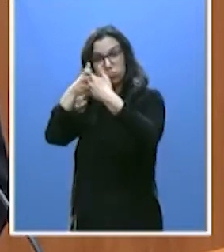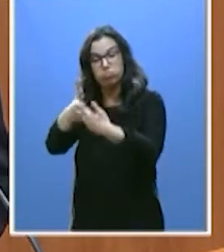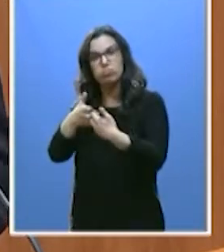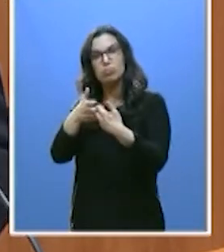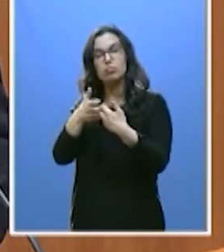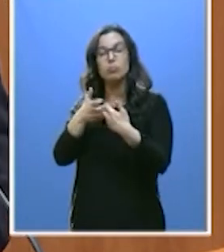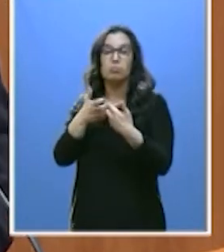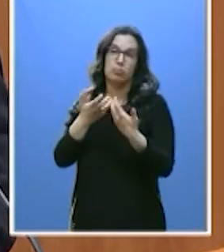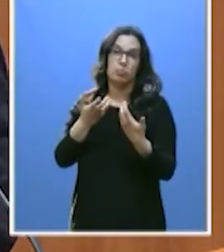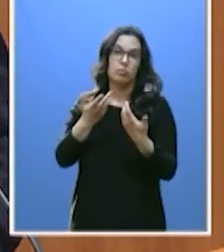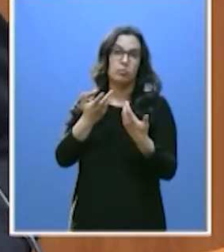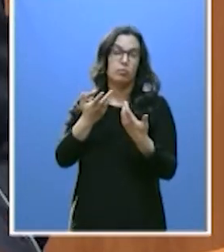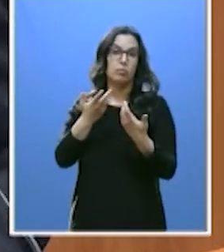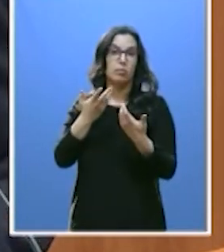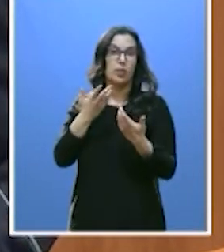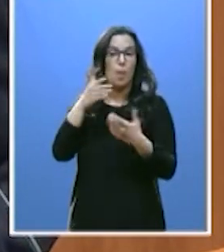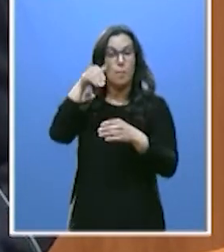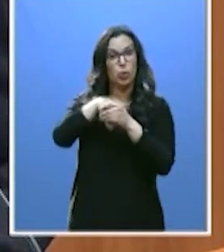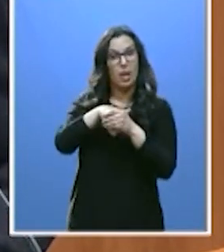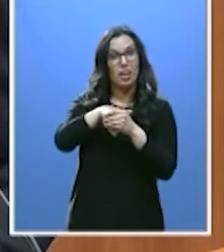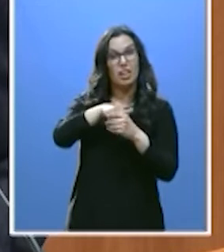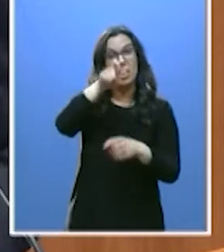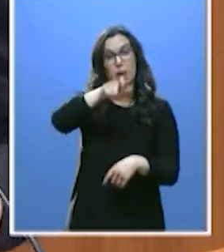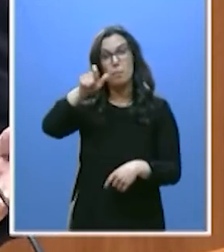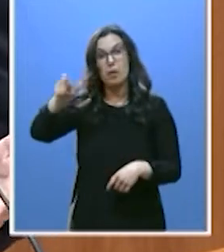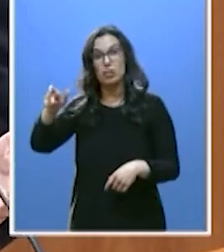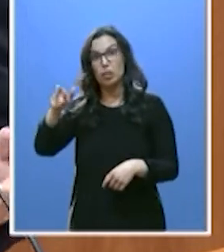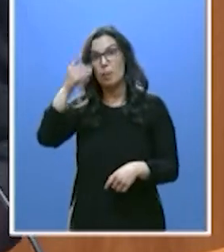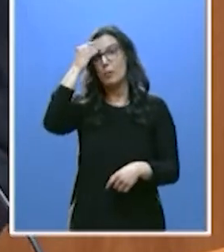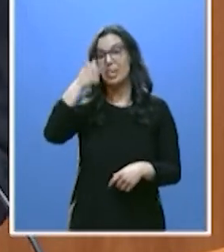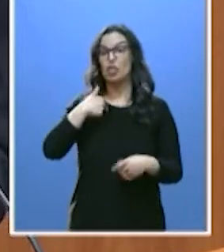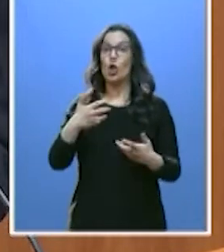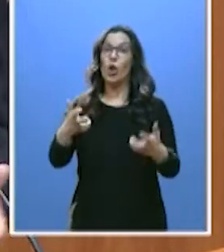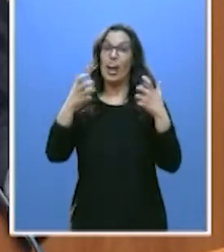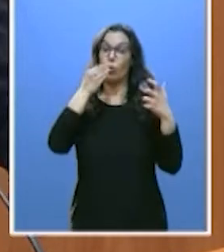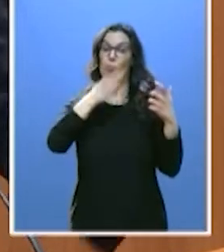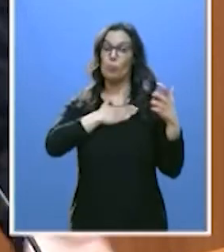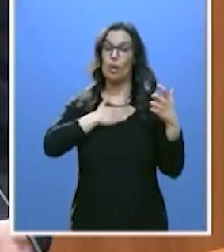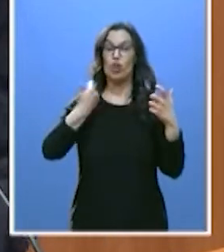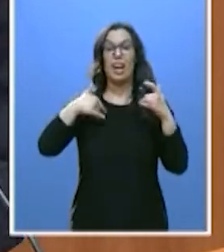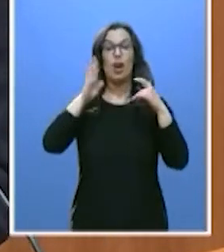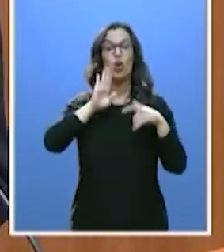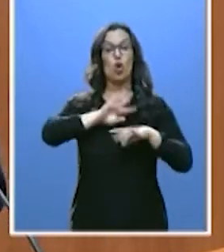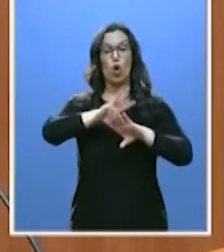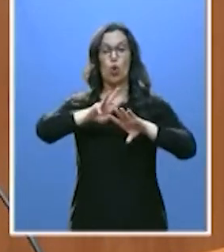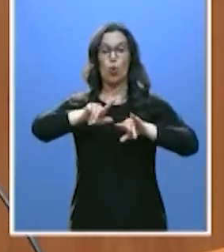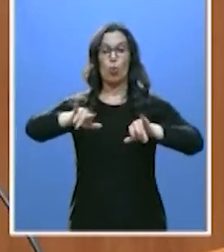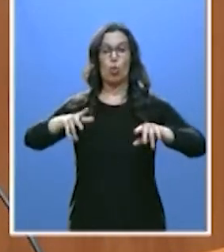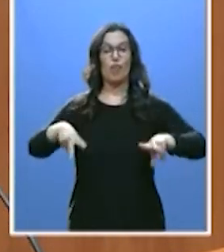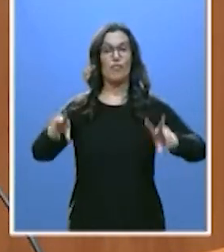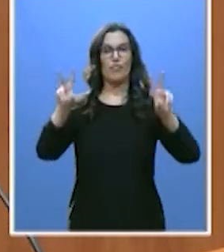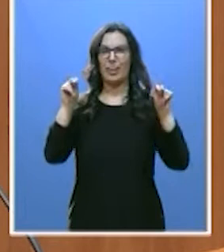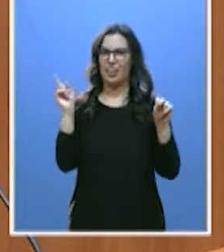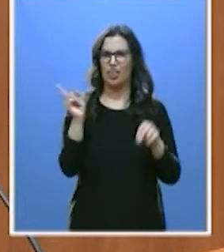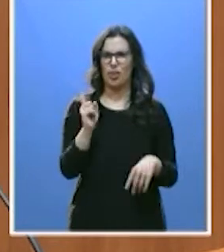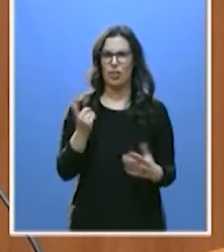a aquellos que creen que la corrupción se acaba cuando ganan ellos, los buenos, los puros. Si quieren acabar